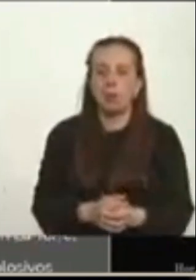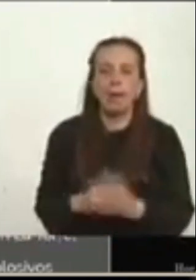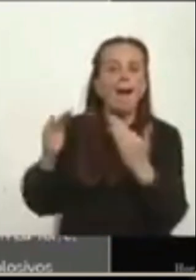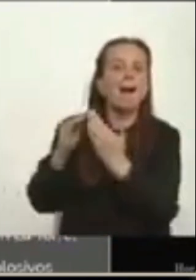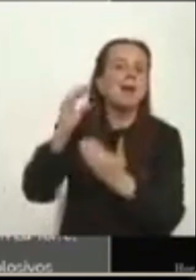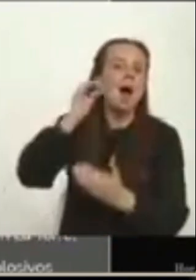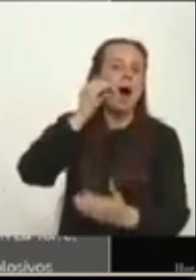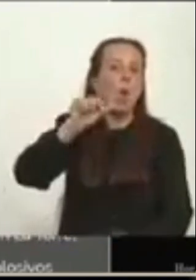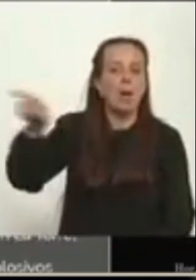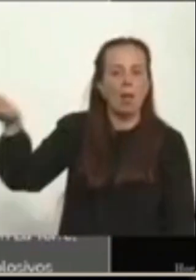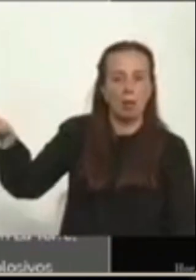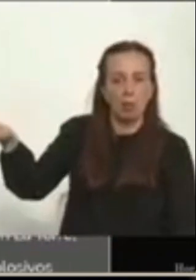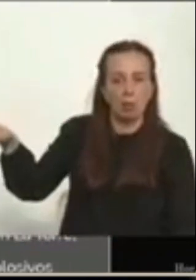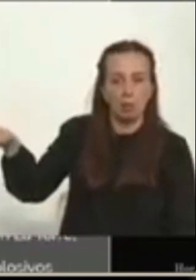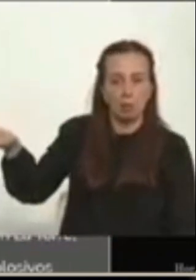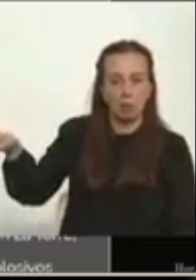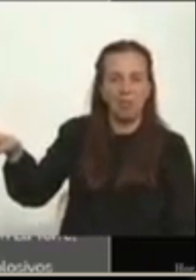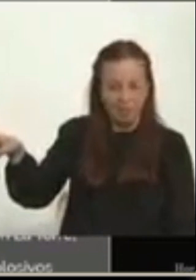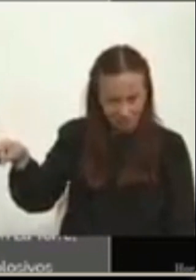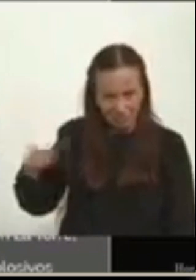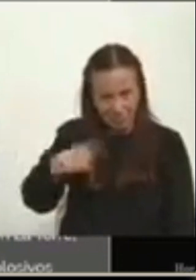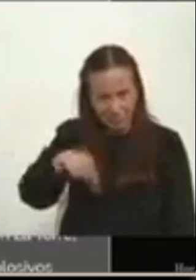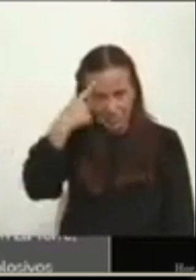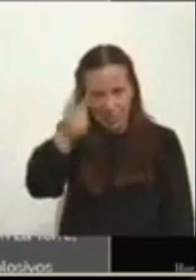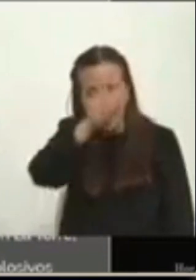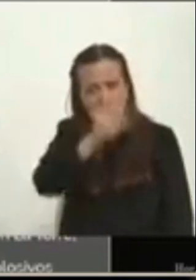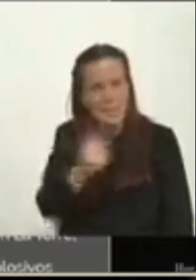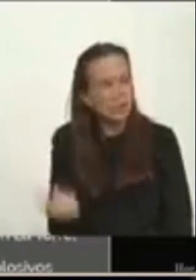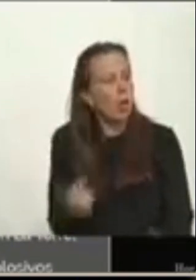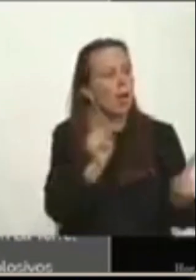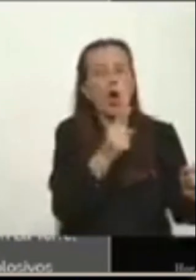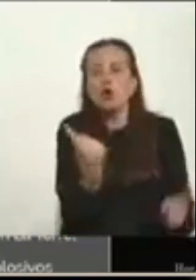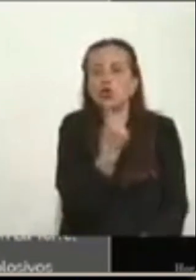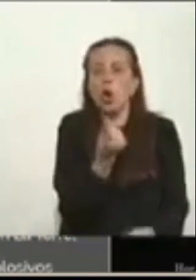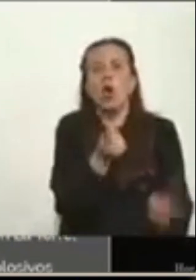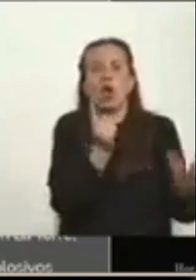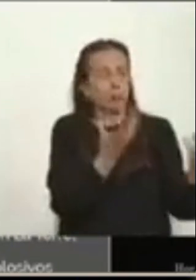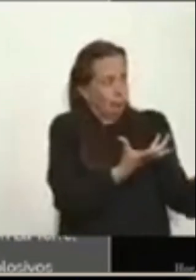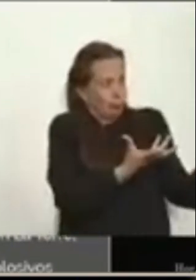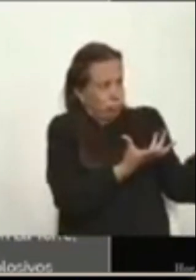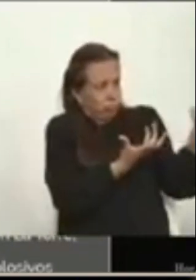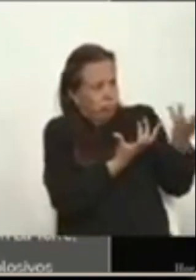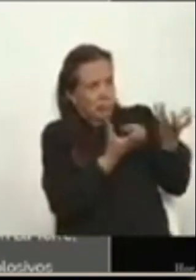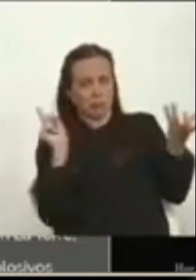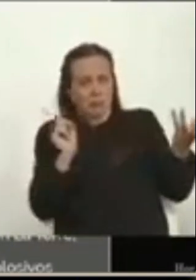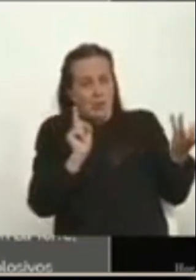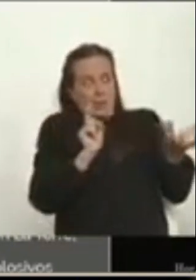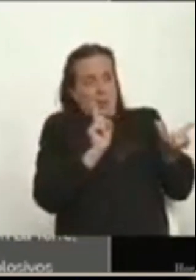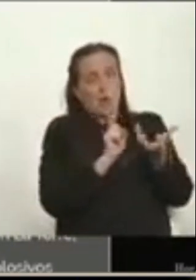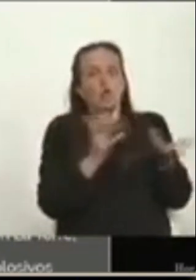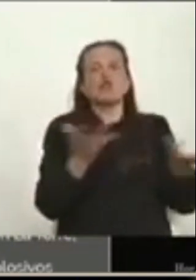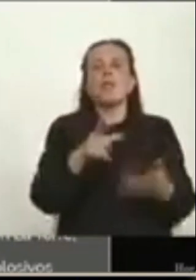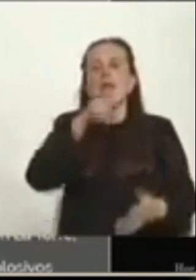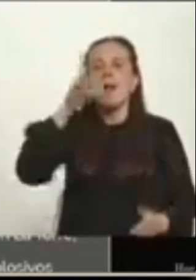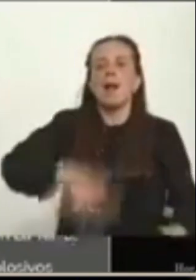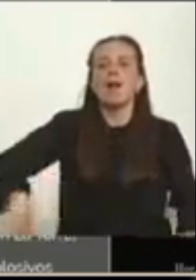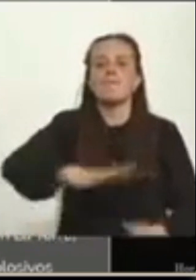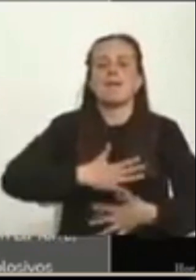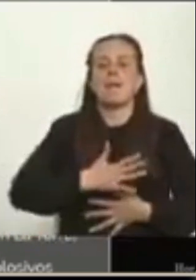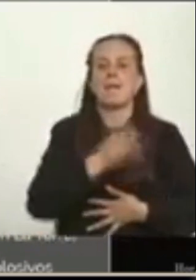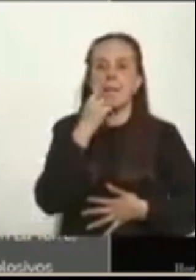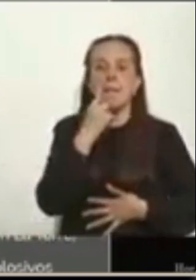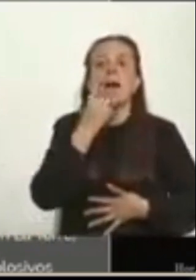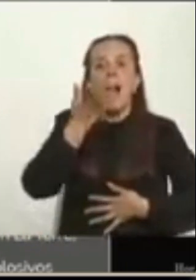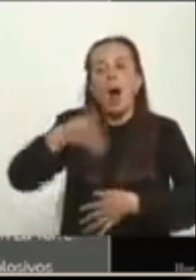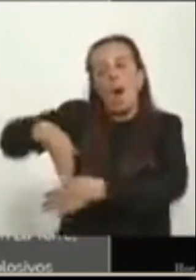casa de la abuela. ¿Qué tal este combatiente? Se enfrenta solo a un batallón en la parcela de su padre y